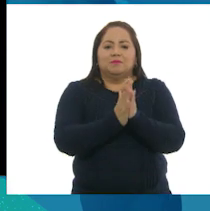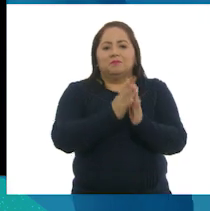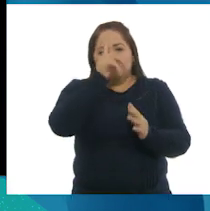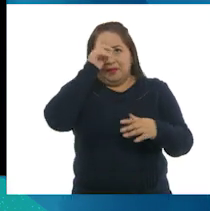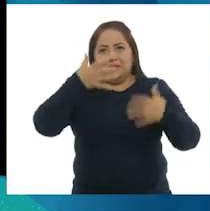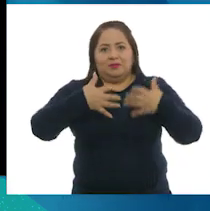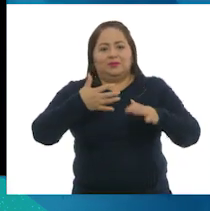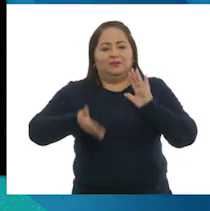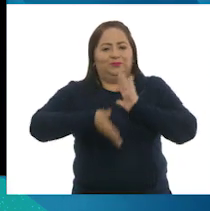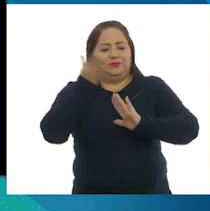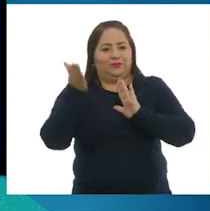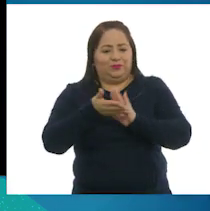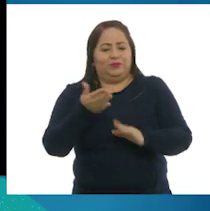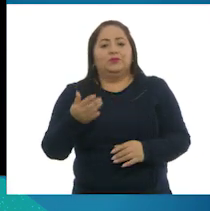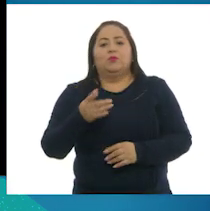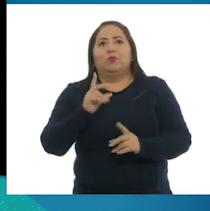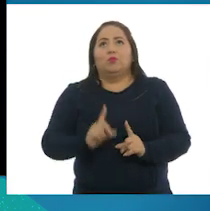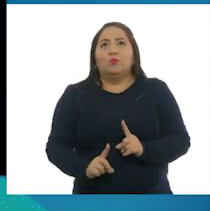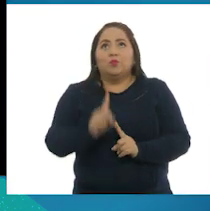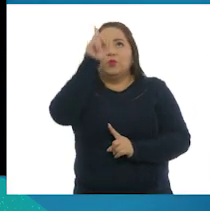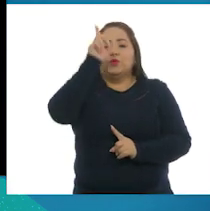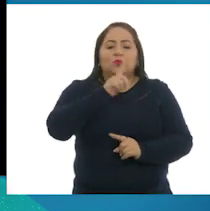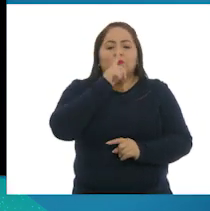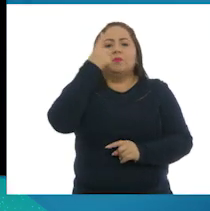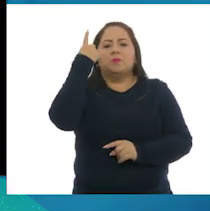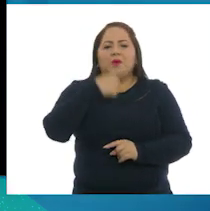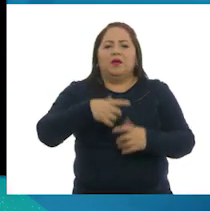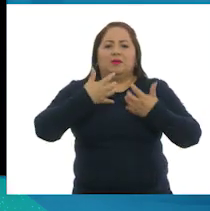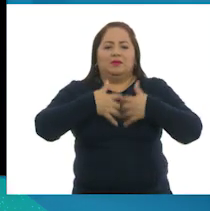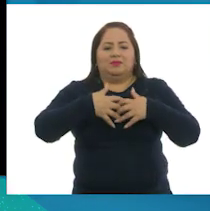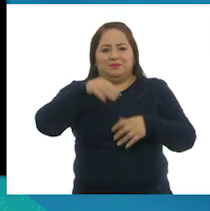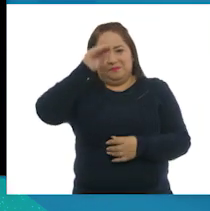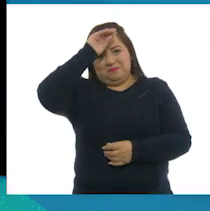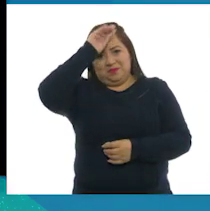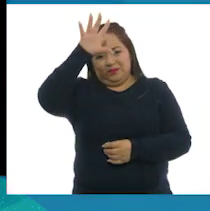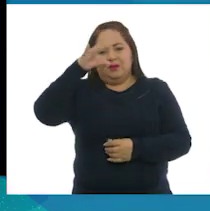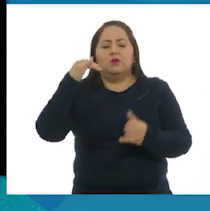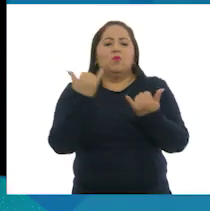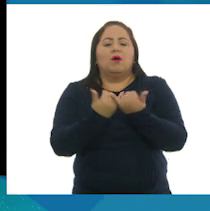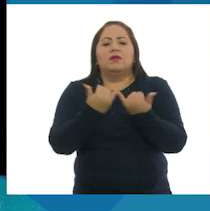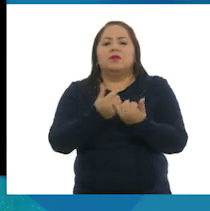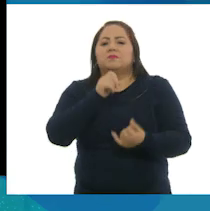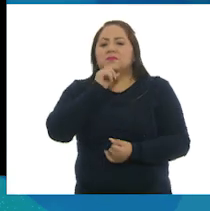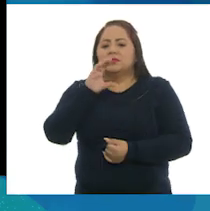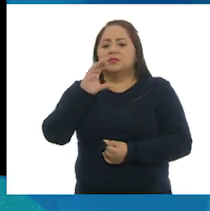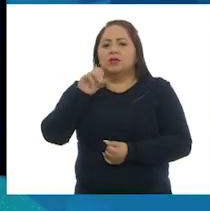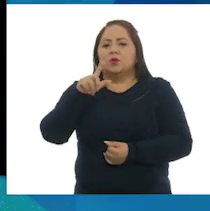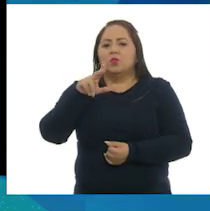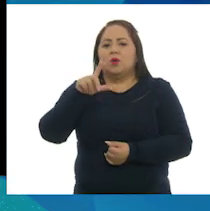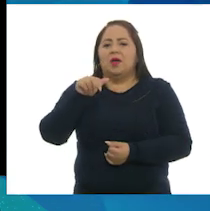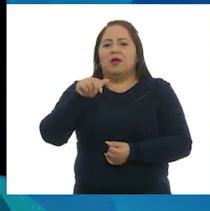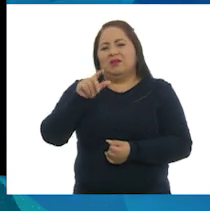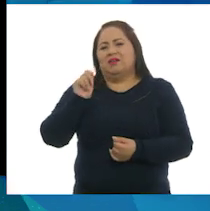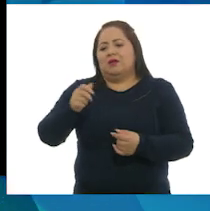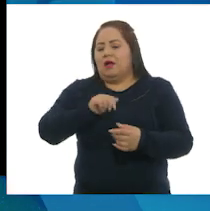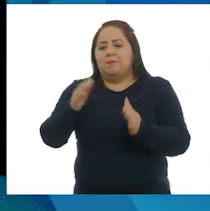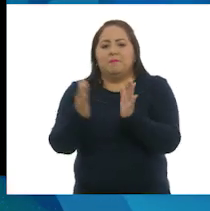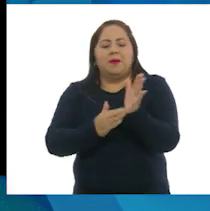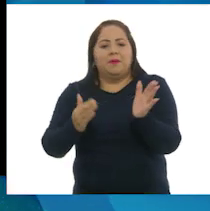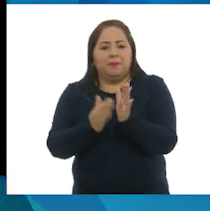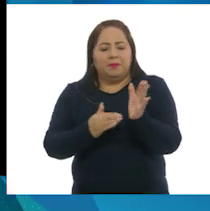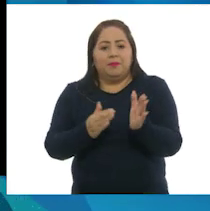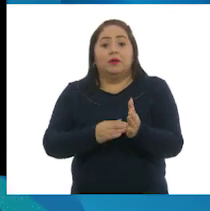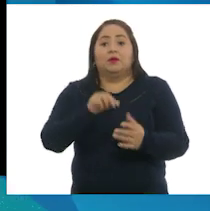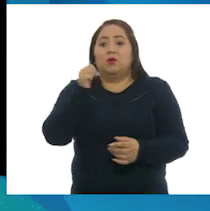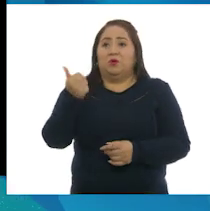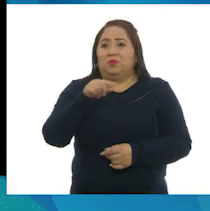construcción, postes y murillos para la industria minera, así como la celulosa para la industria papelera. Las